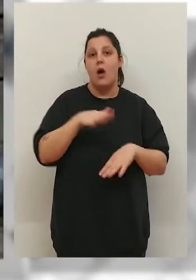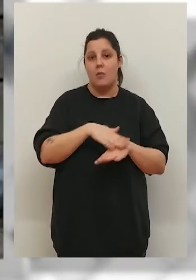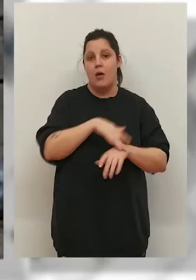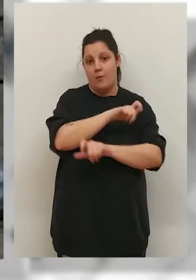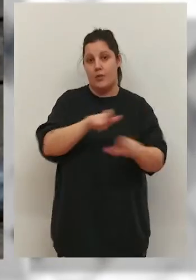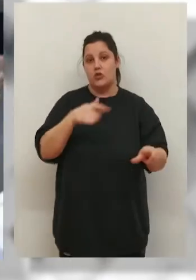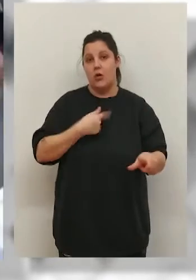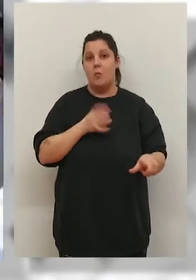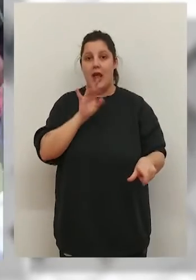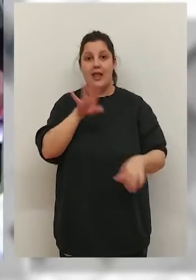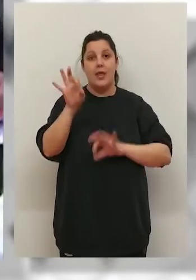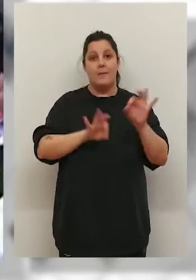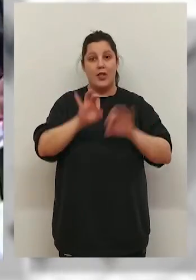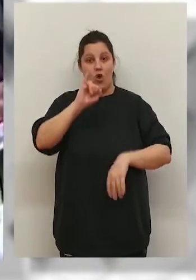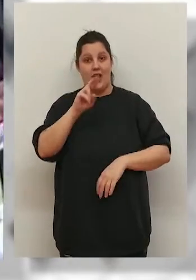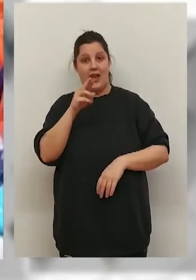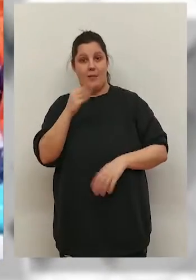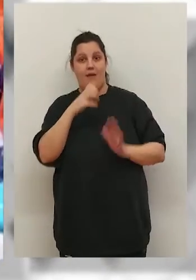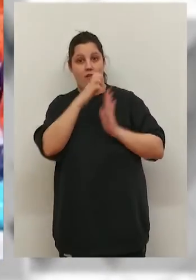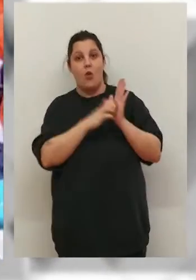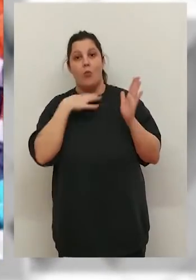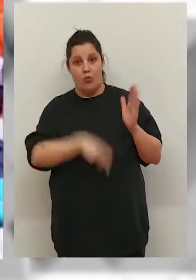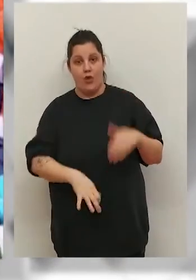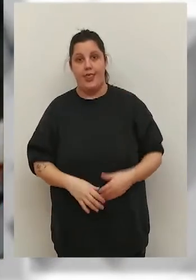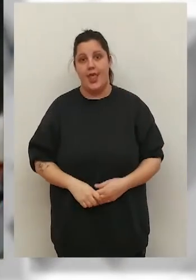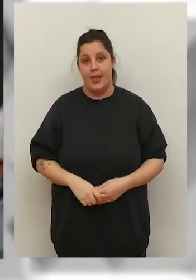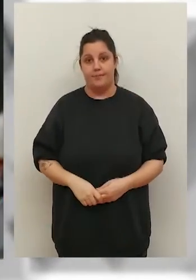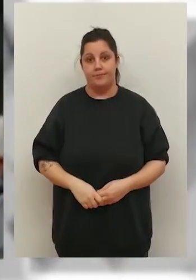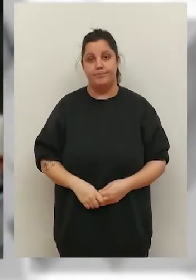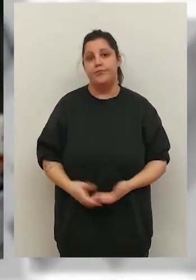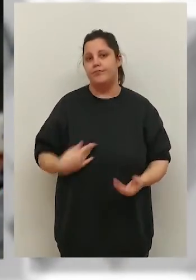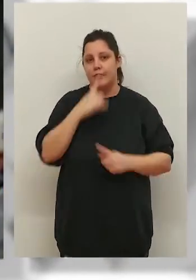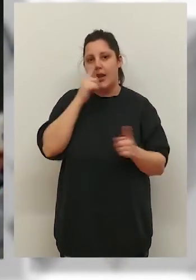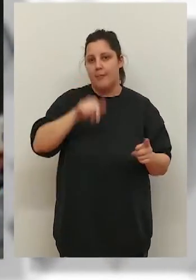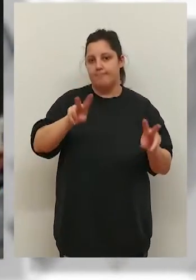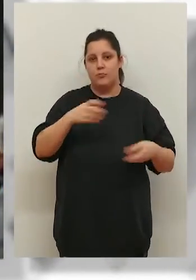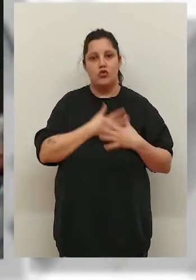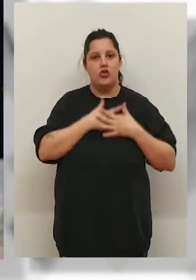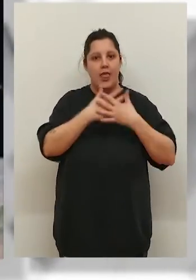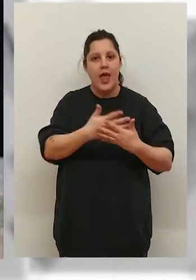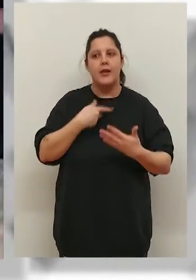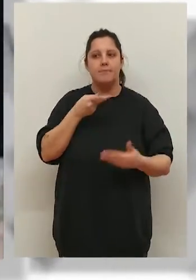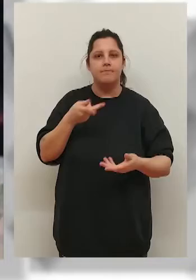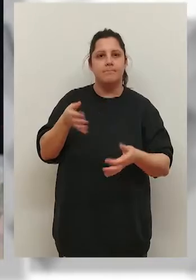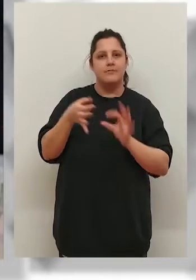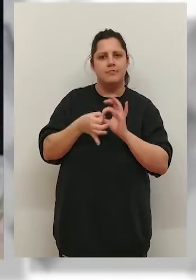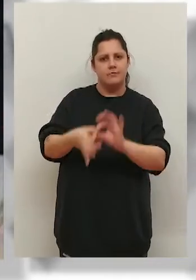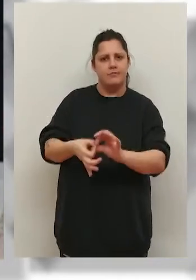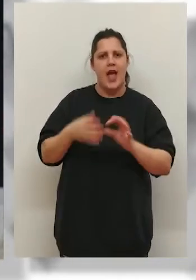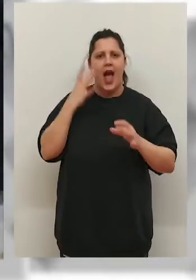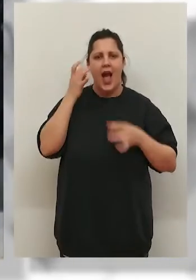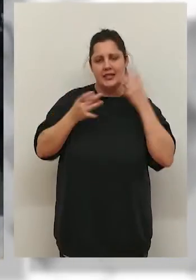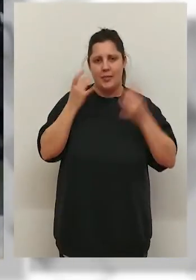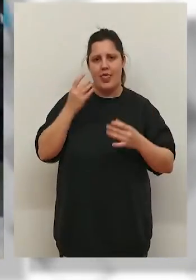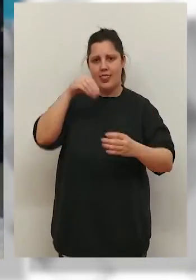por la guerra podrán deducirse el 15% en el IRPF. Las donaciones realizadas en este ámbito de la solidaridad se considerarán